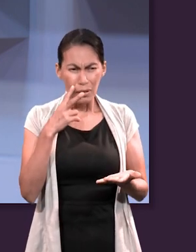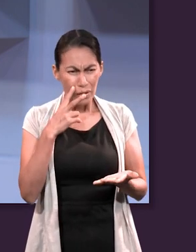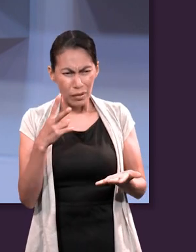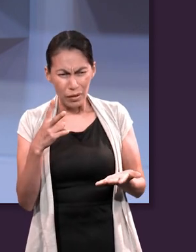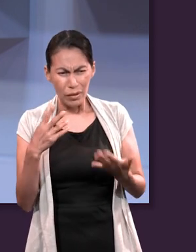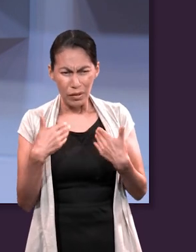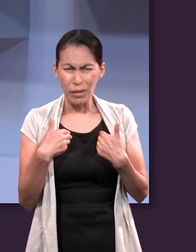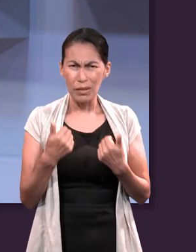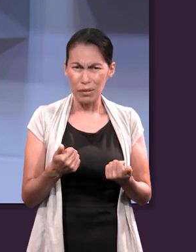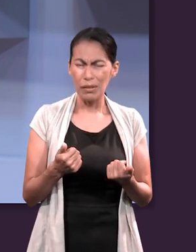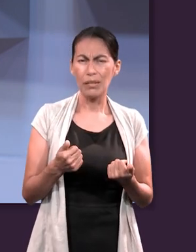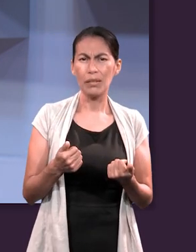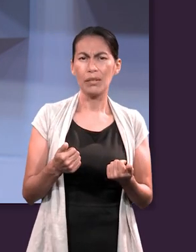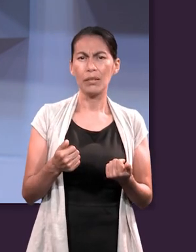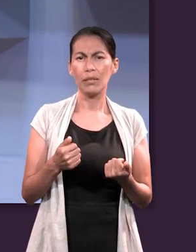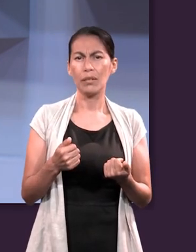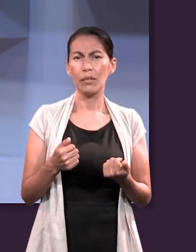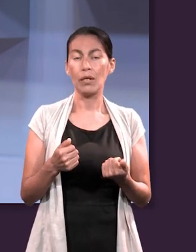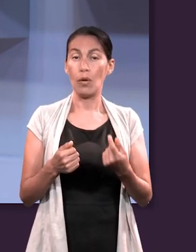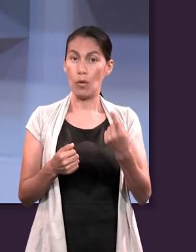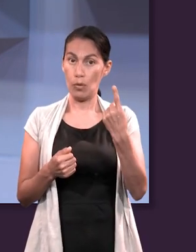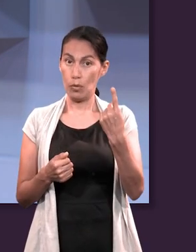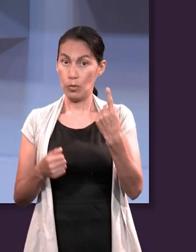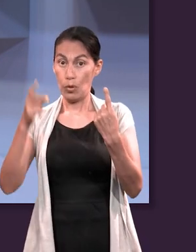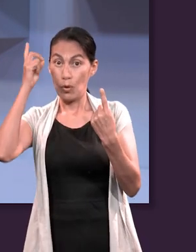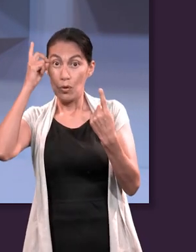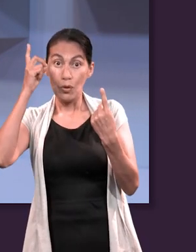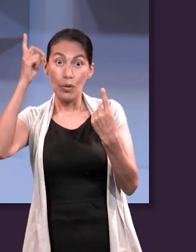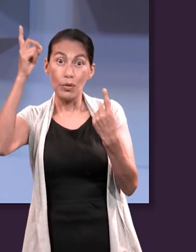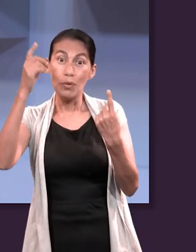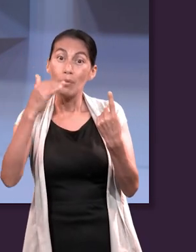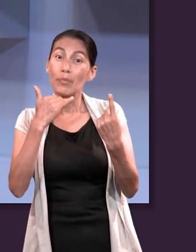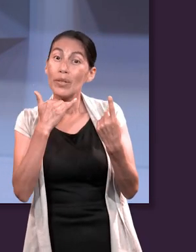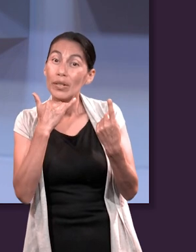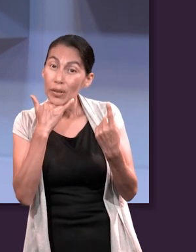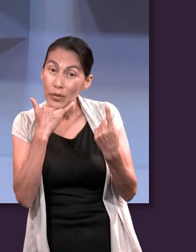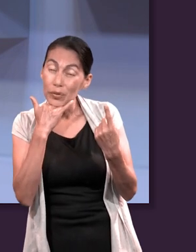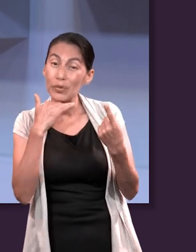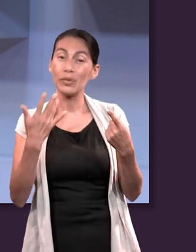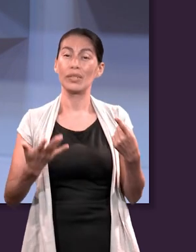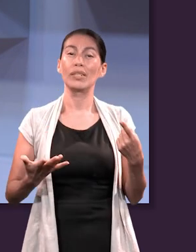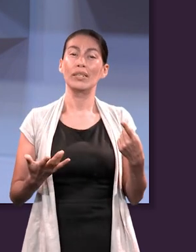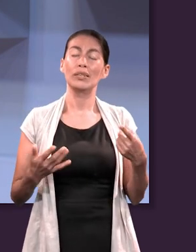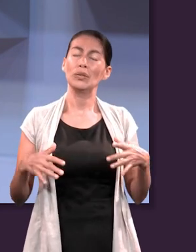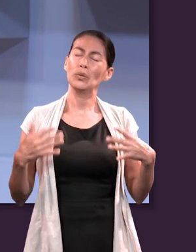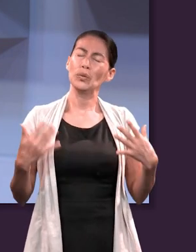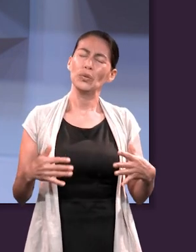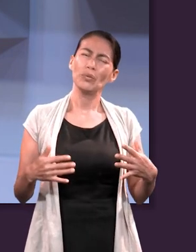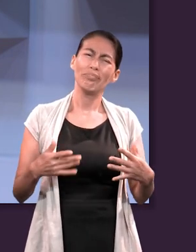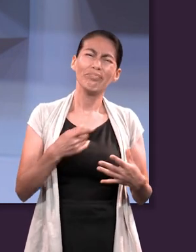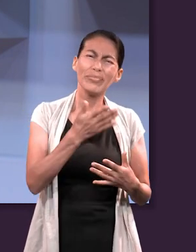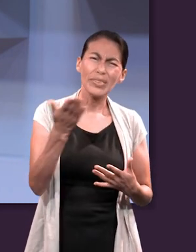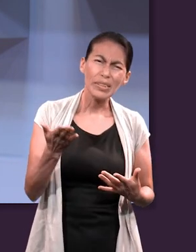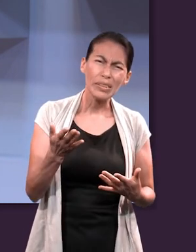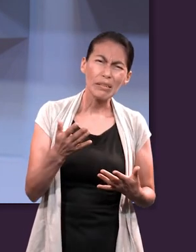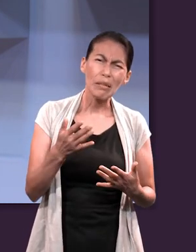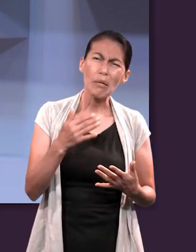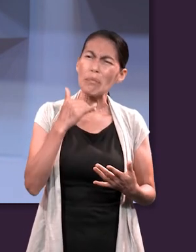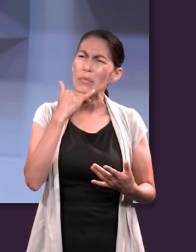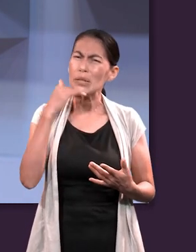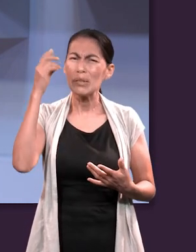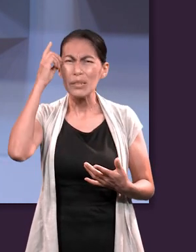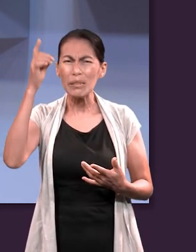hay tantas cosas que podemos ver y uno de ellos es el perdón de Dios. ¿Me podrían decir